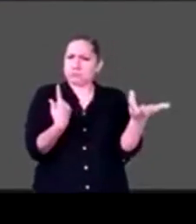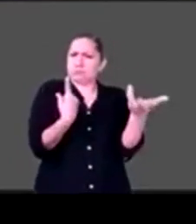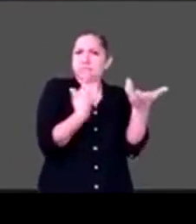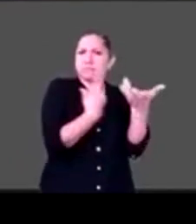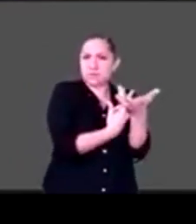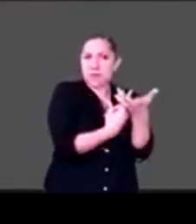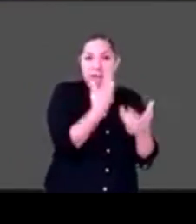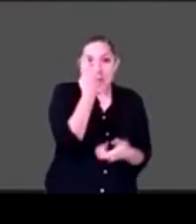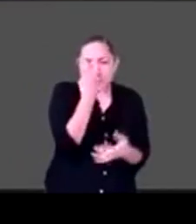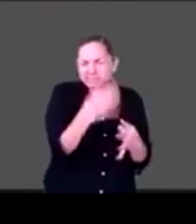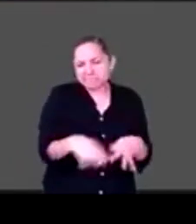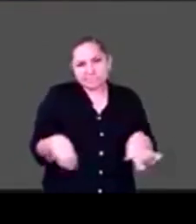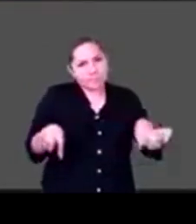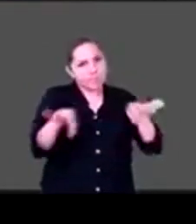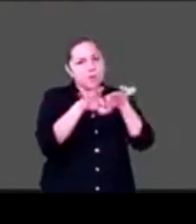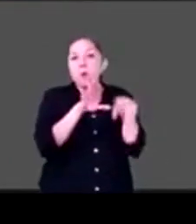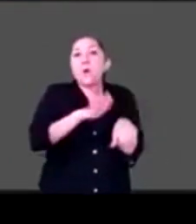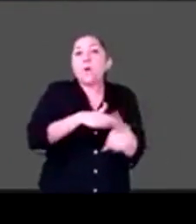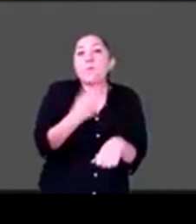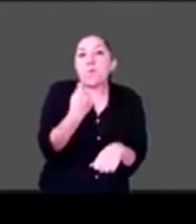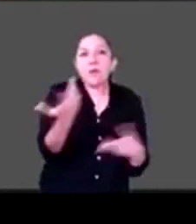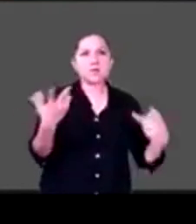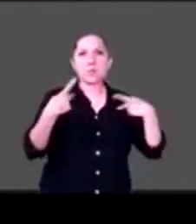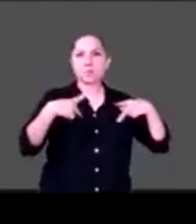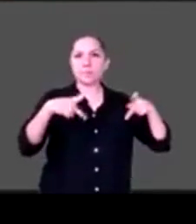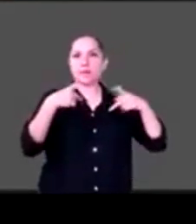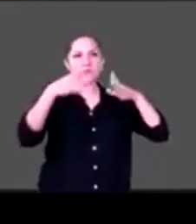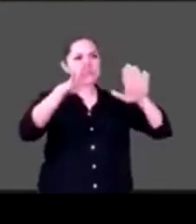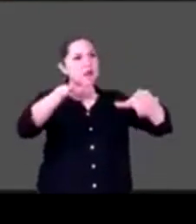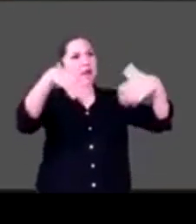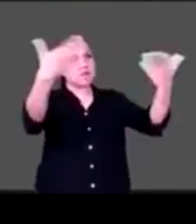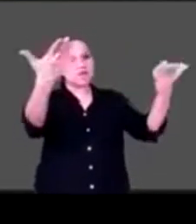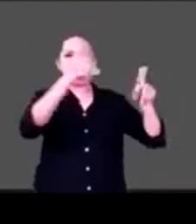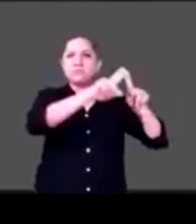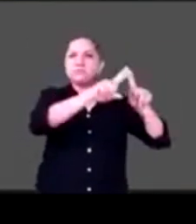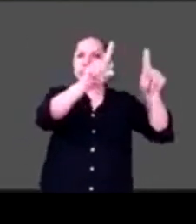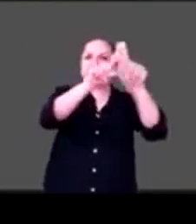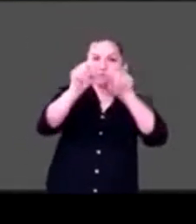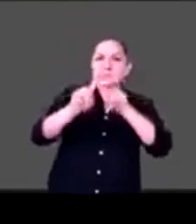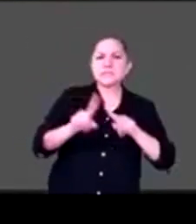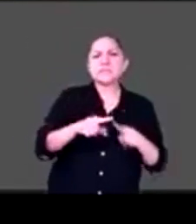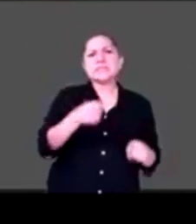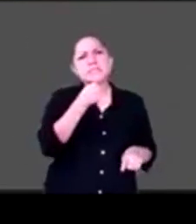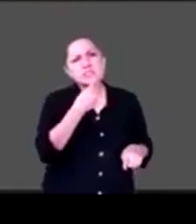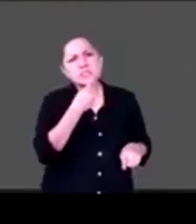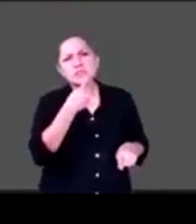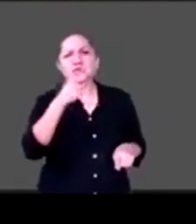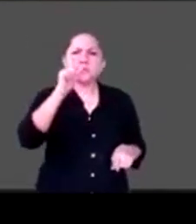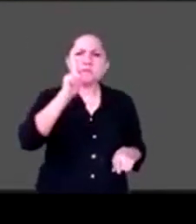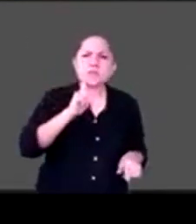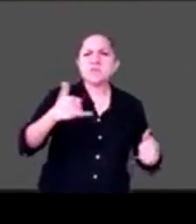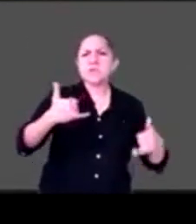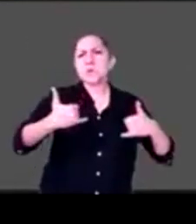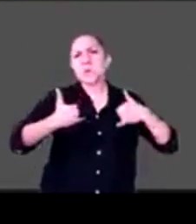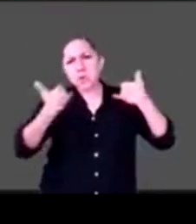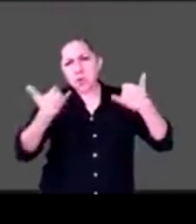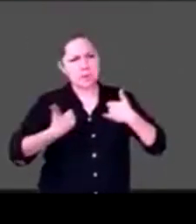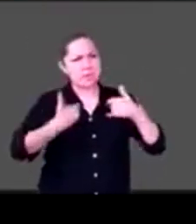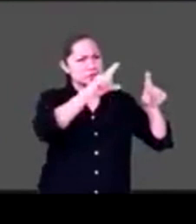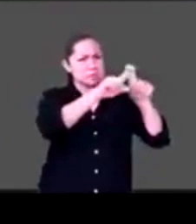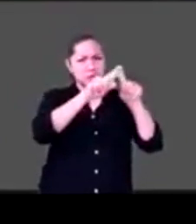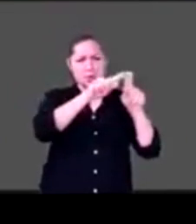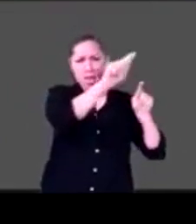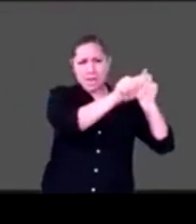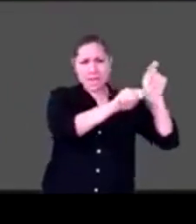el espacio donde convivimos, donde interactuamos con niñas, niños, jóvenes, adolescentes sin discapacidad